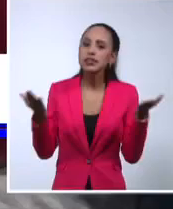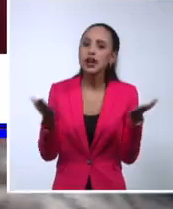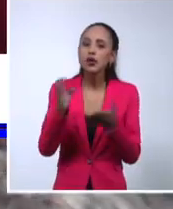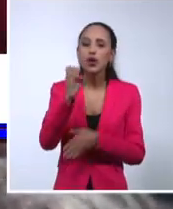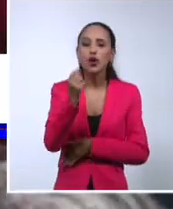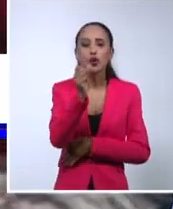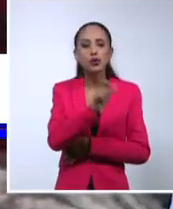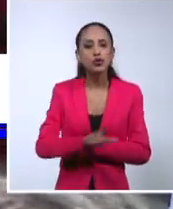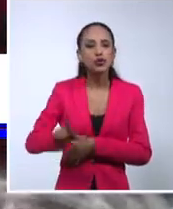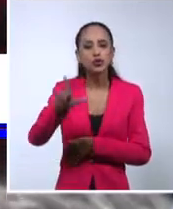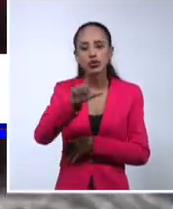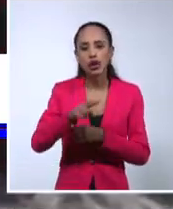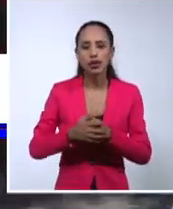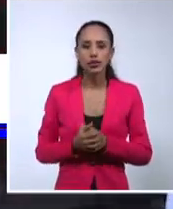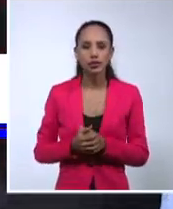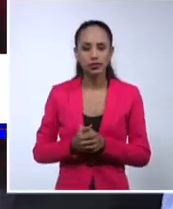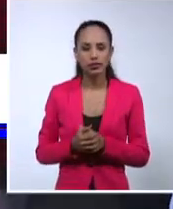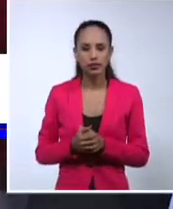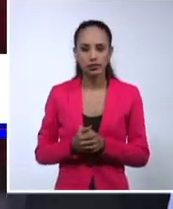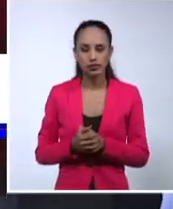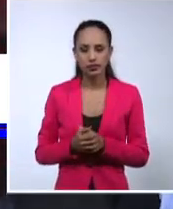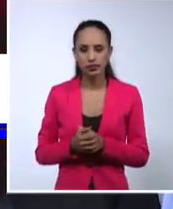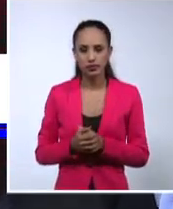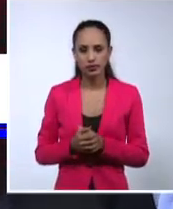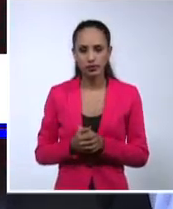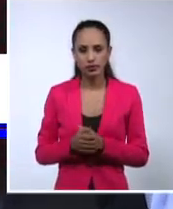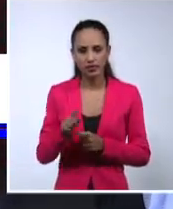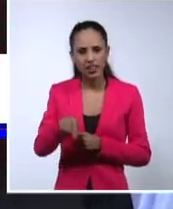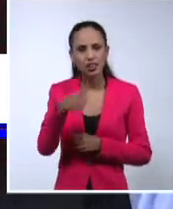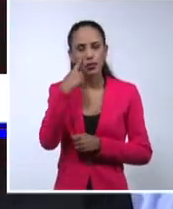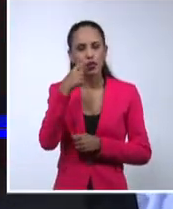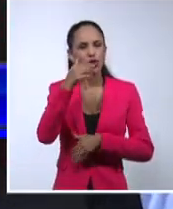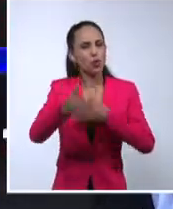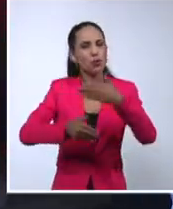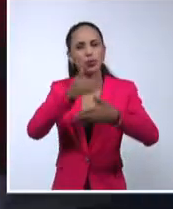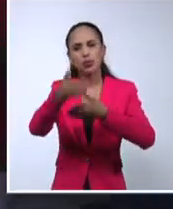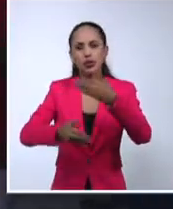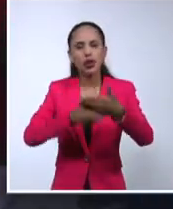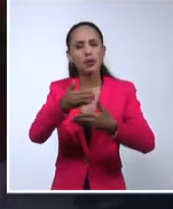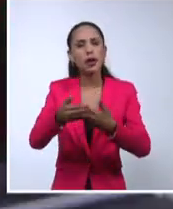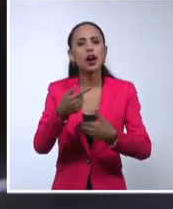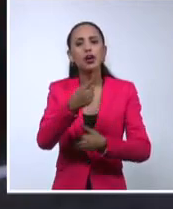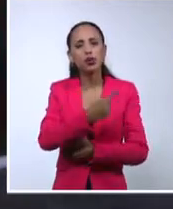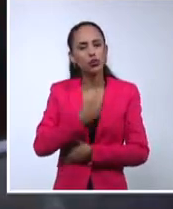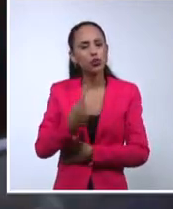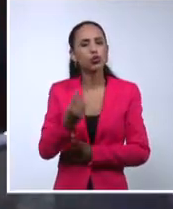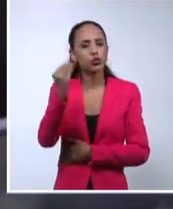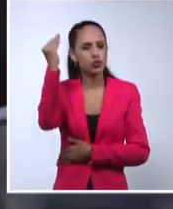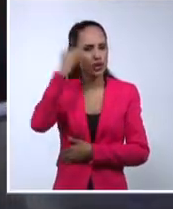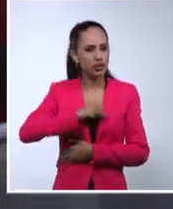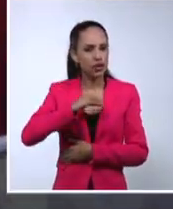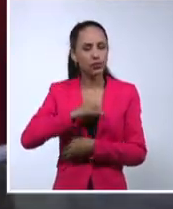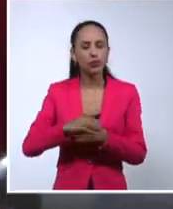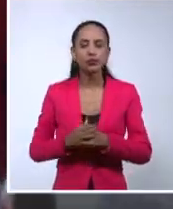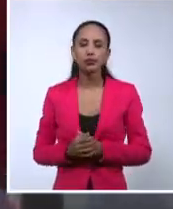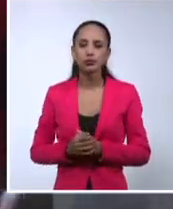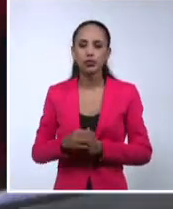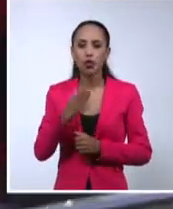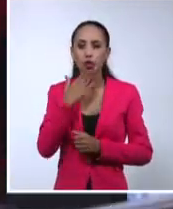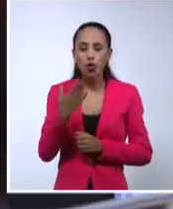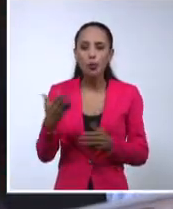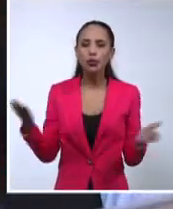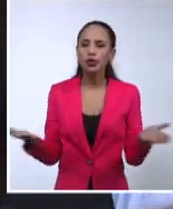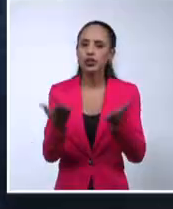isla. Ahí estamos viendo los problemas que hay y los conocemos, ver cómo impulsamos la agricultura, cómo